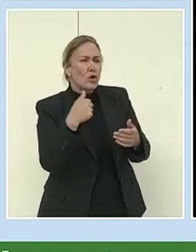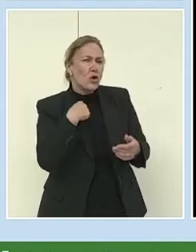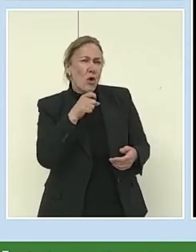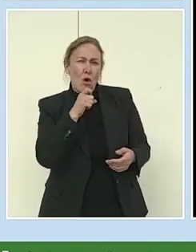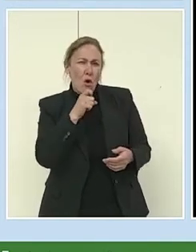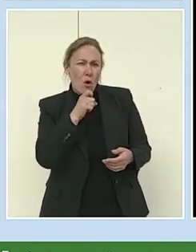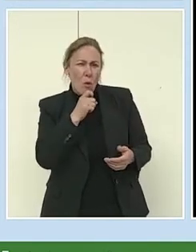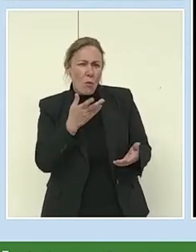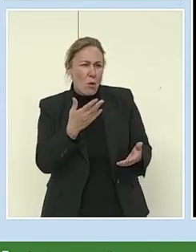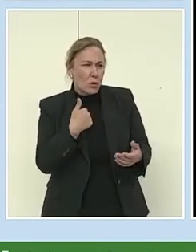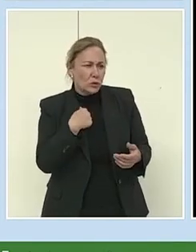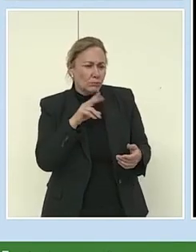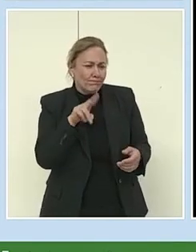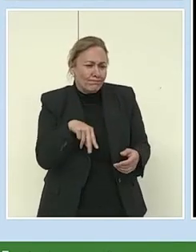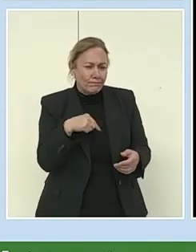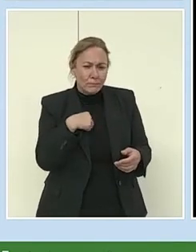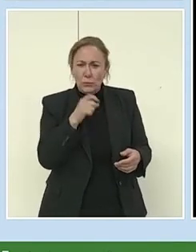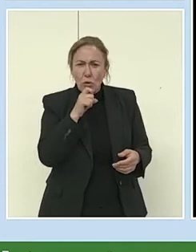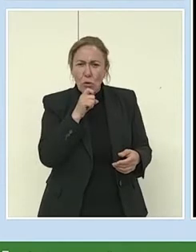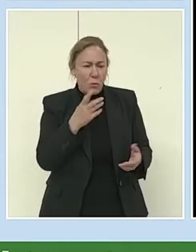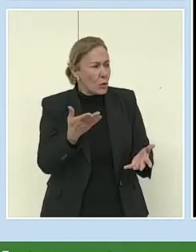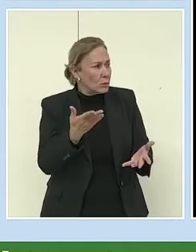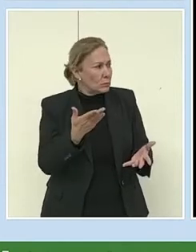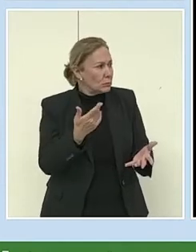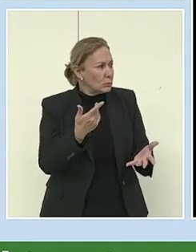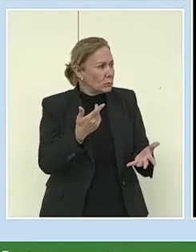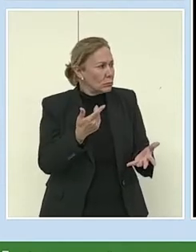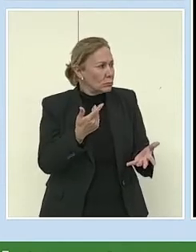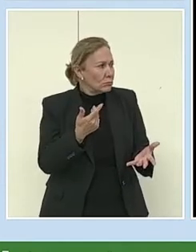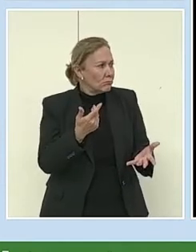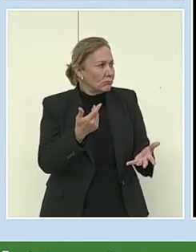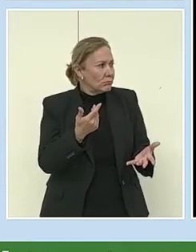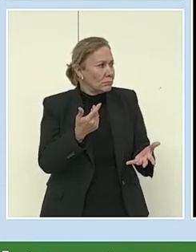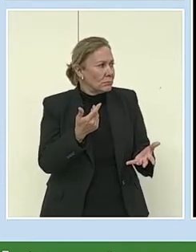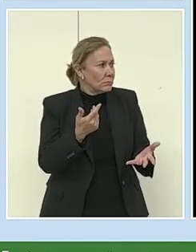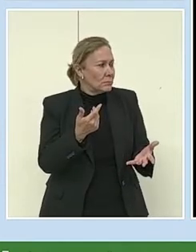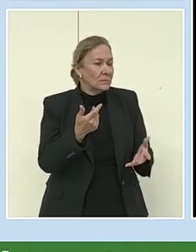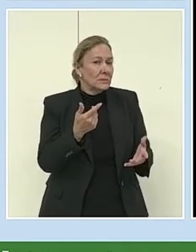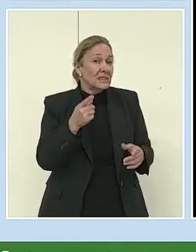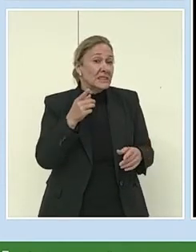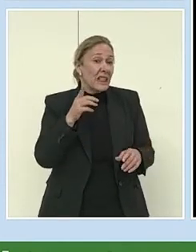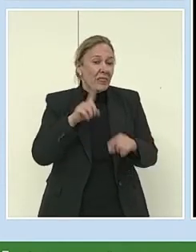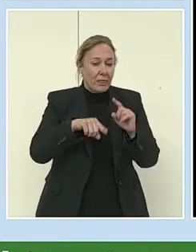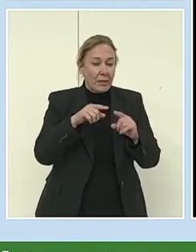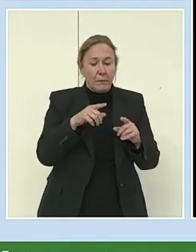yo, estoy ya medio cegata. ¿Cómo soy yo? Según yo.